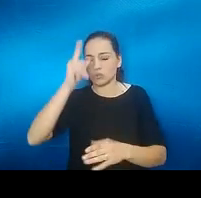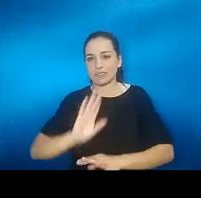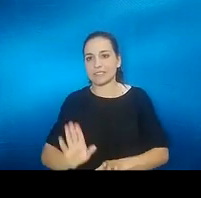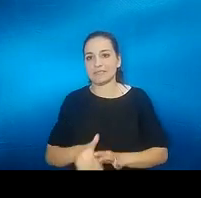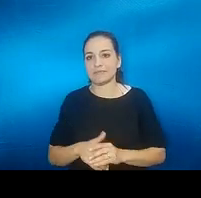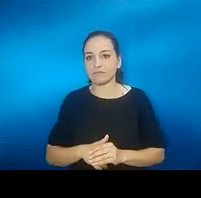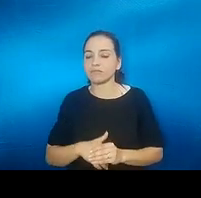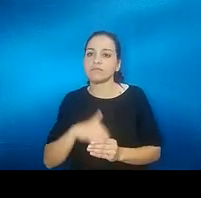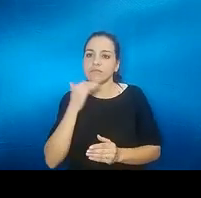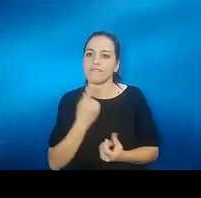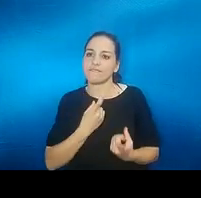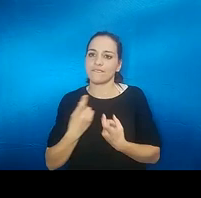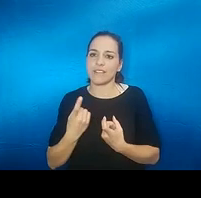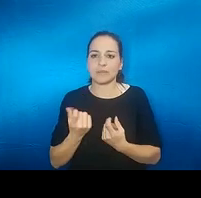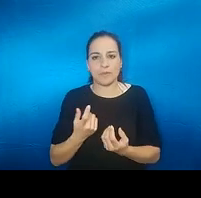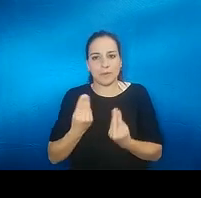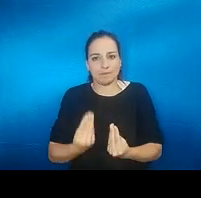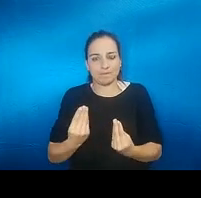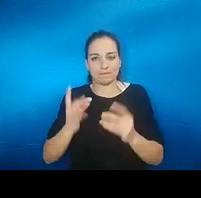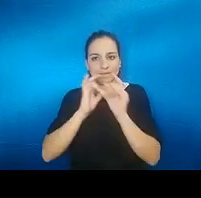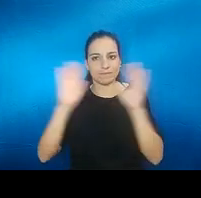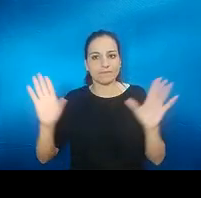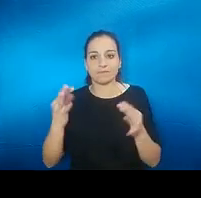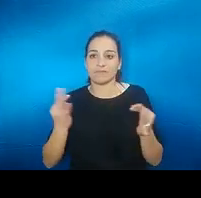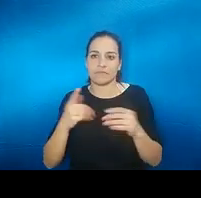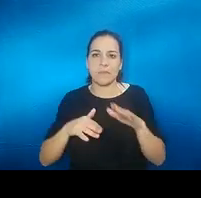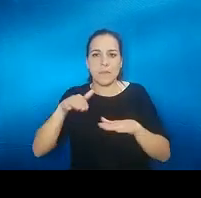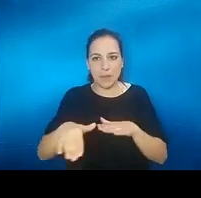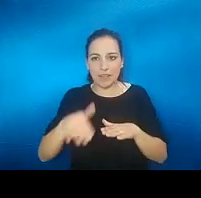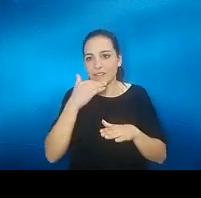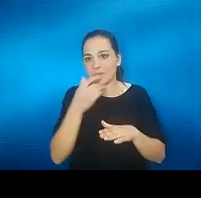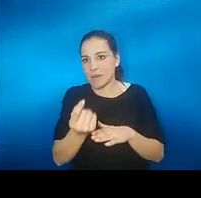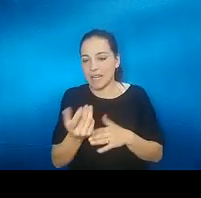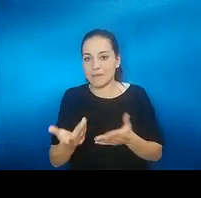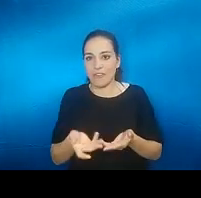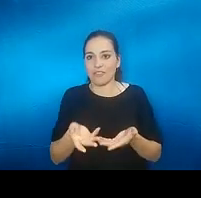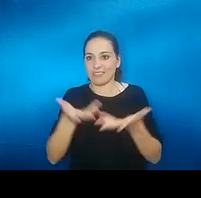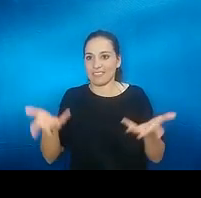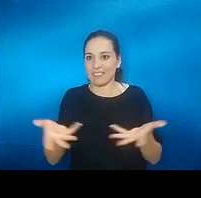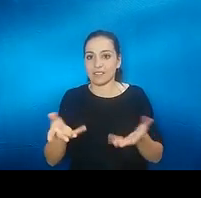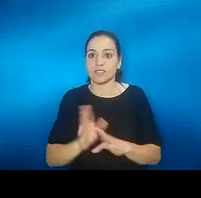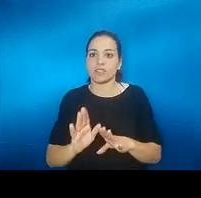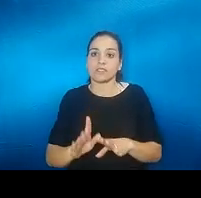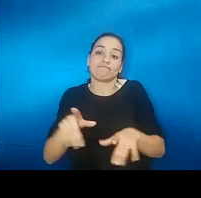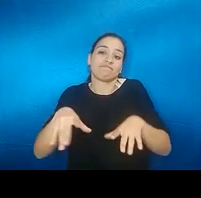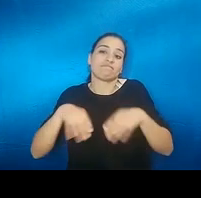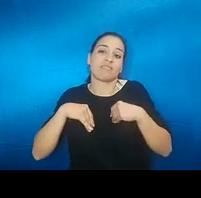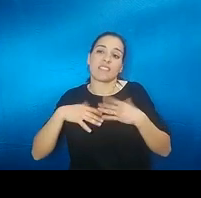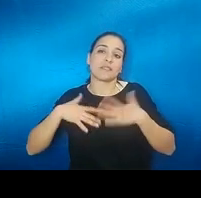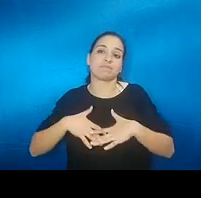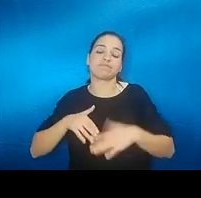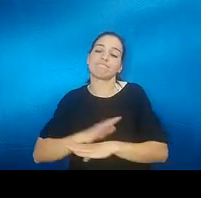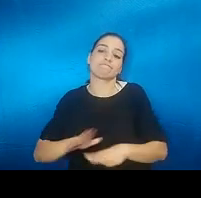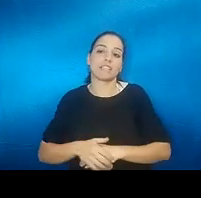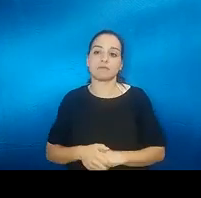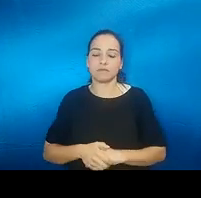pero sí que hace falta rematar un poco mejor ese paso no que te lancen a aprende a vivir con ello no creo que sea tan complicado